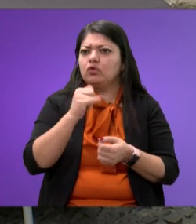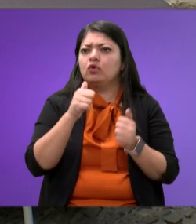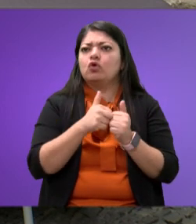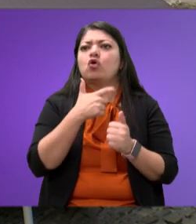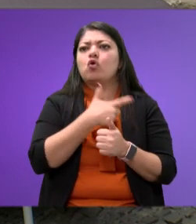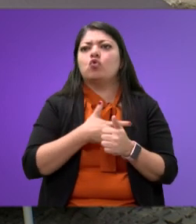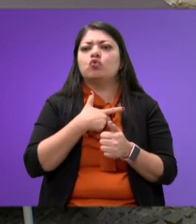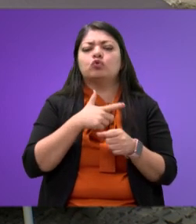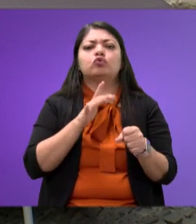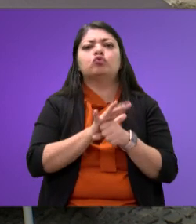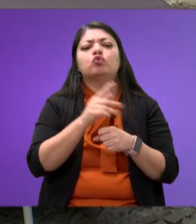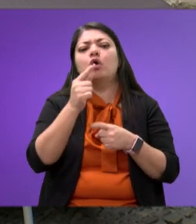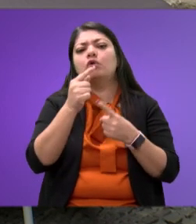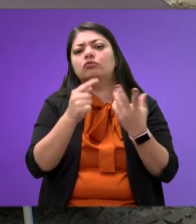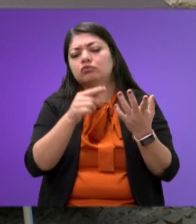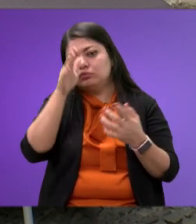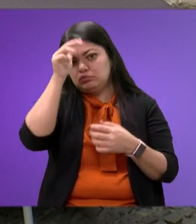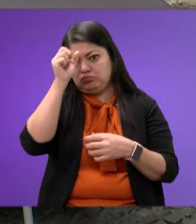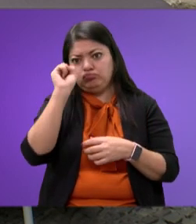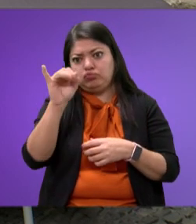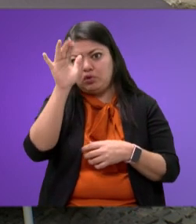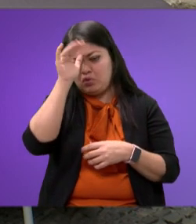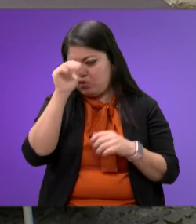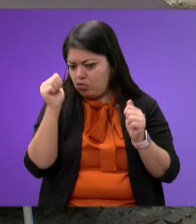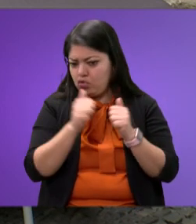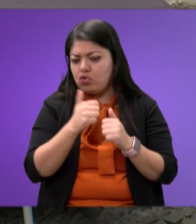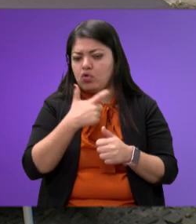cuáles son los puntos de acuerdo y si estamos de acuerdo, pues adelante.